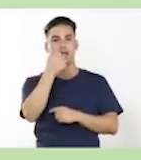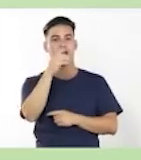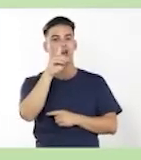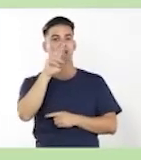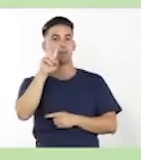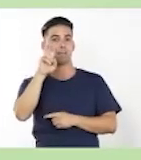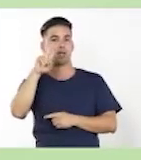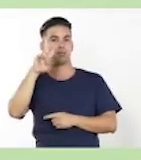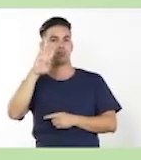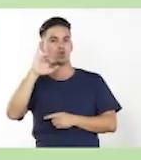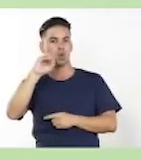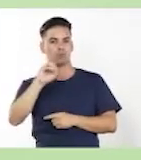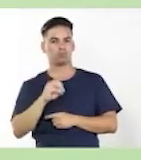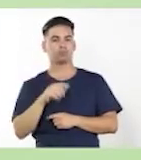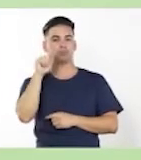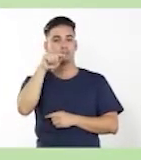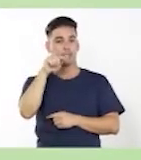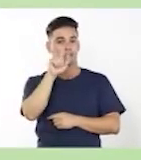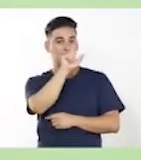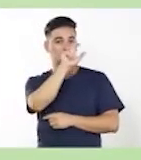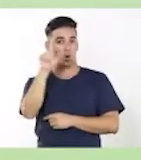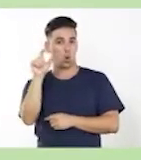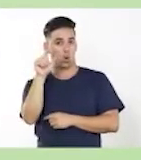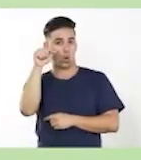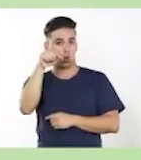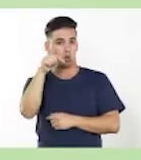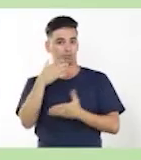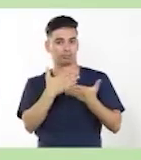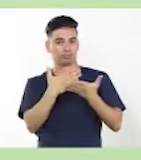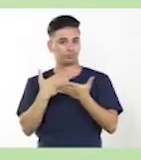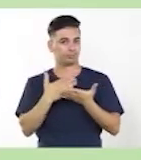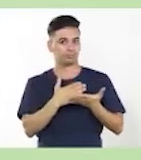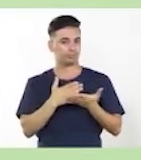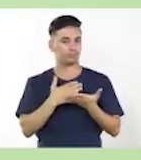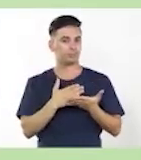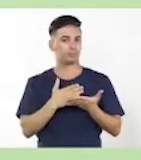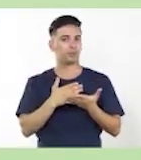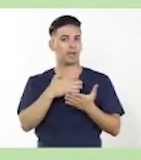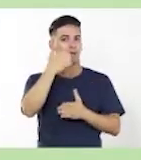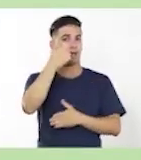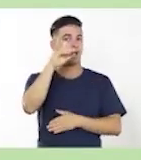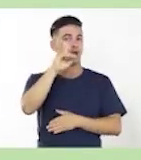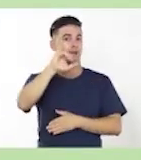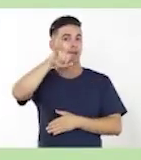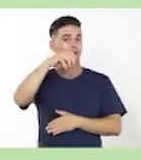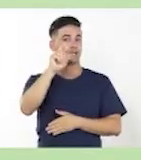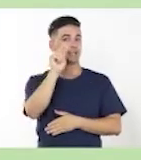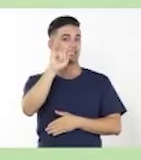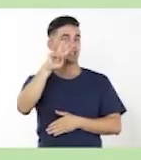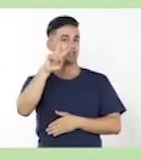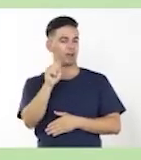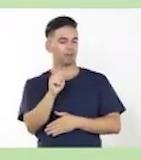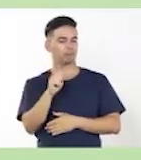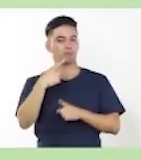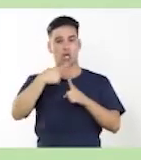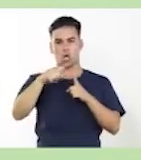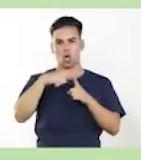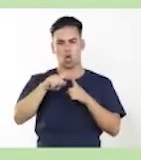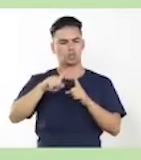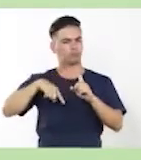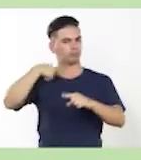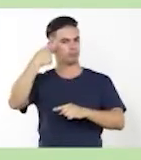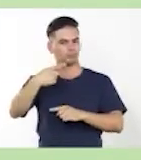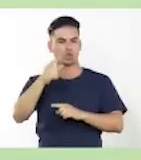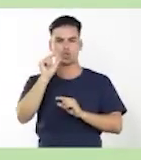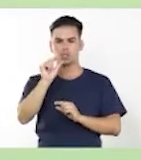en este encuentro vamos a trabajar las oraciones por subordinación adjetiva. La